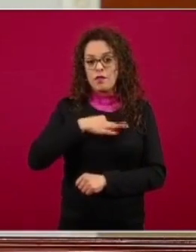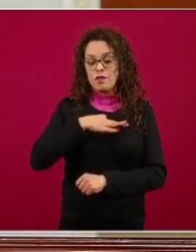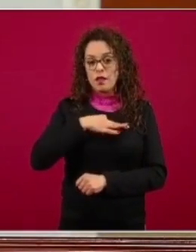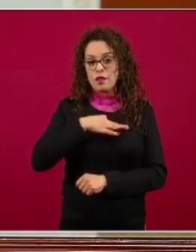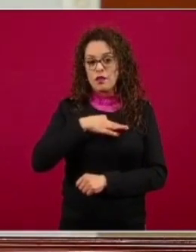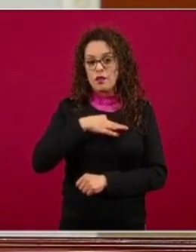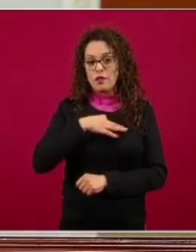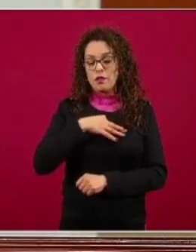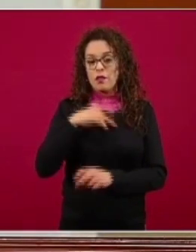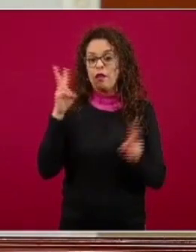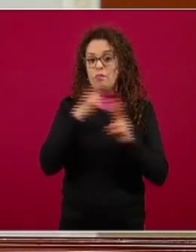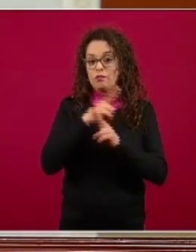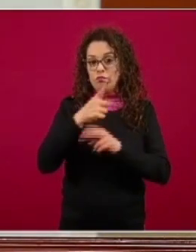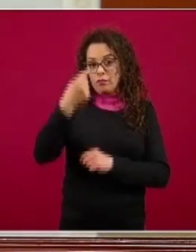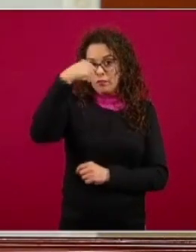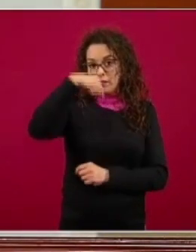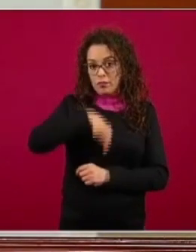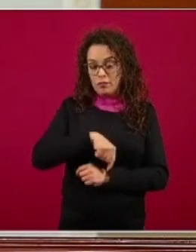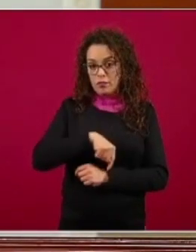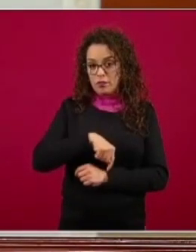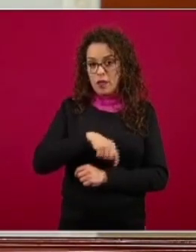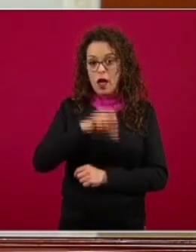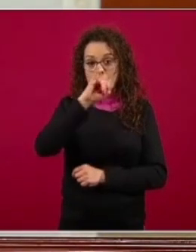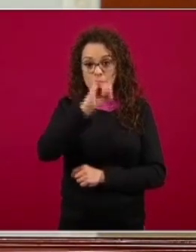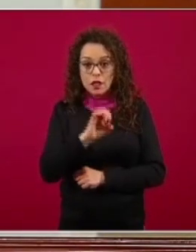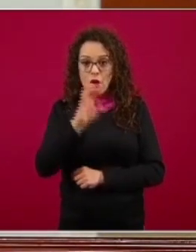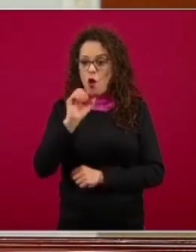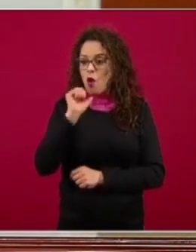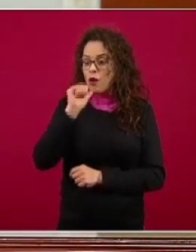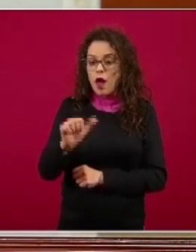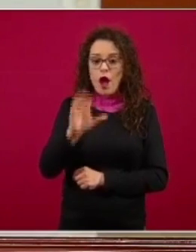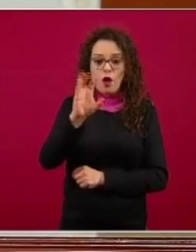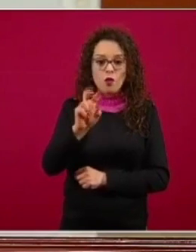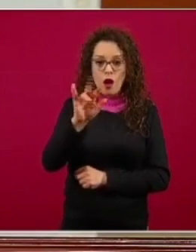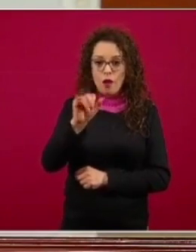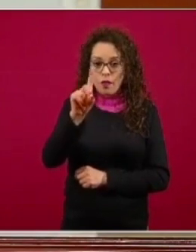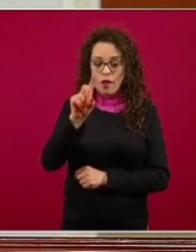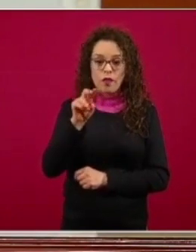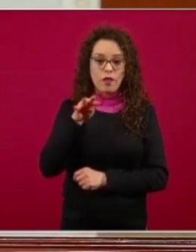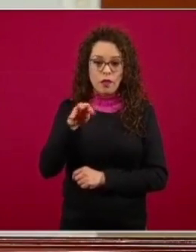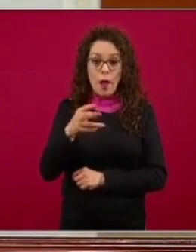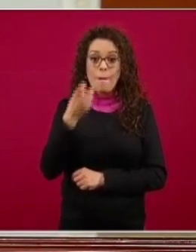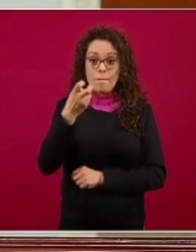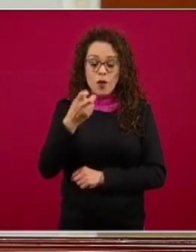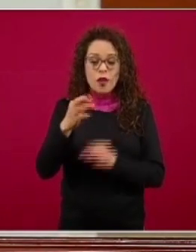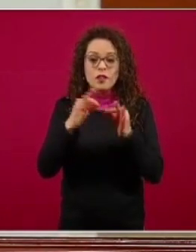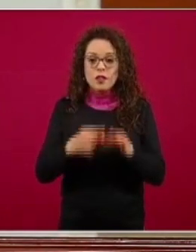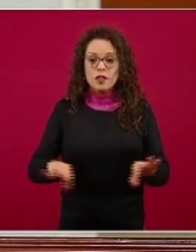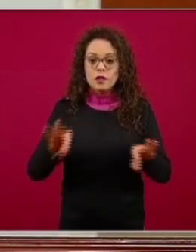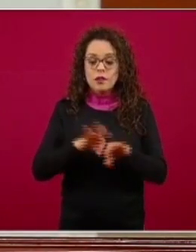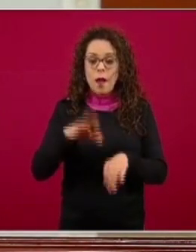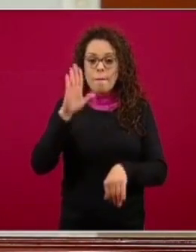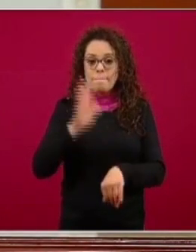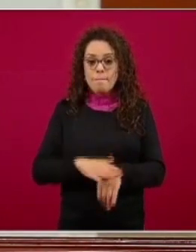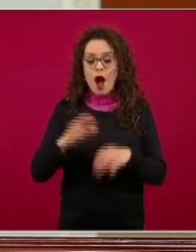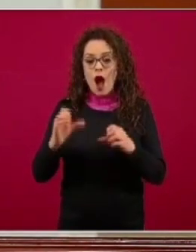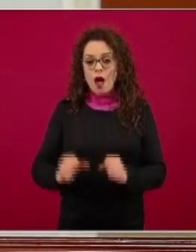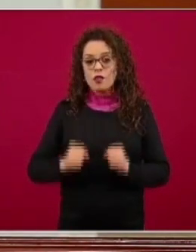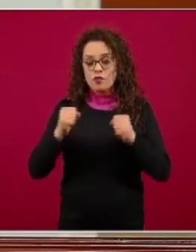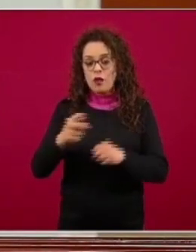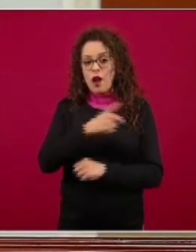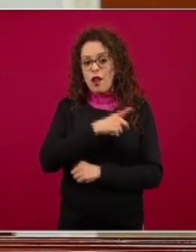COVID 19 y por lo tanto mayor necesidad de reforzar las medidas de prevención